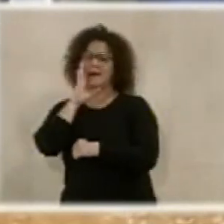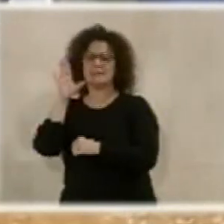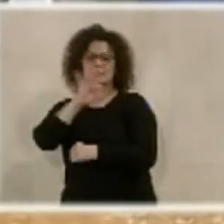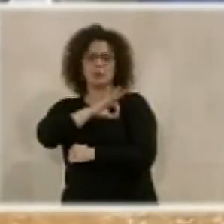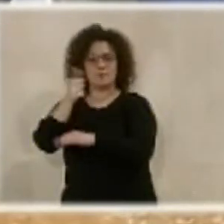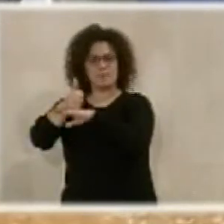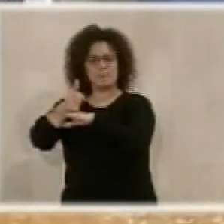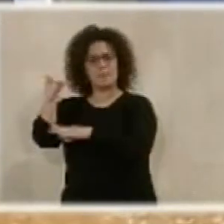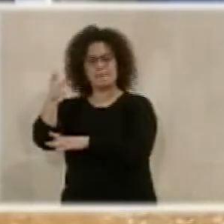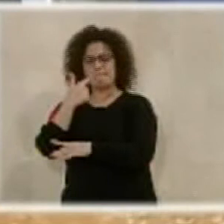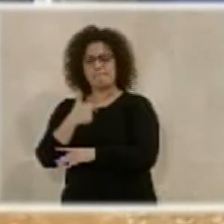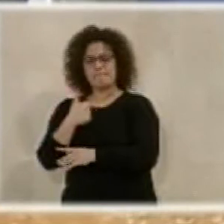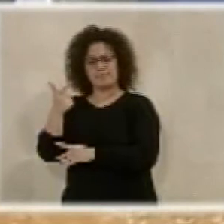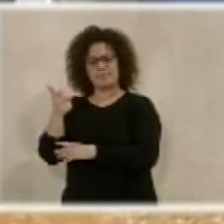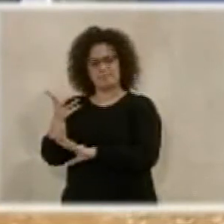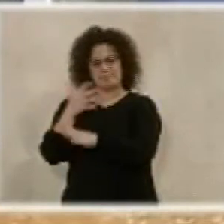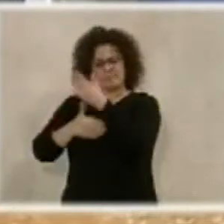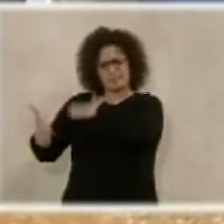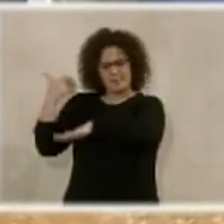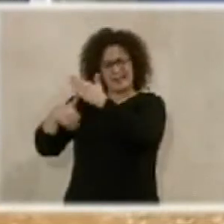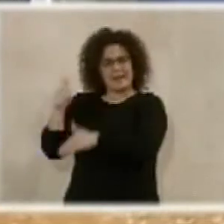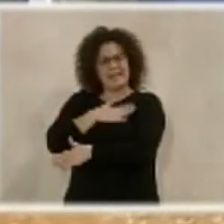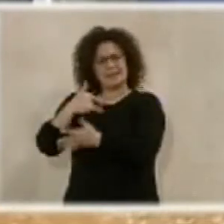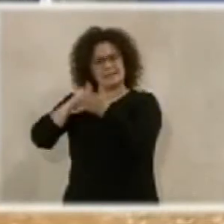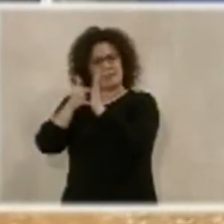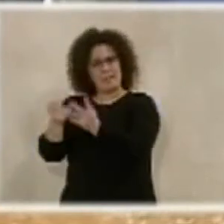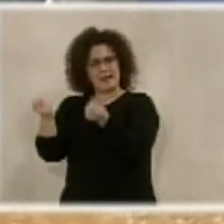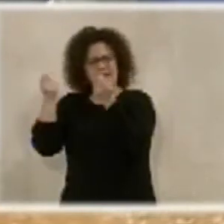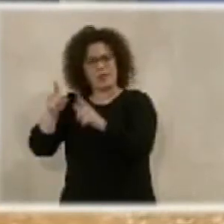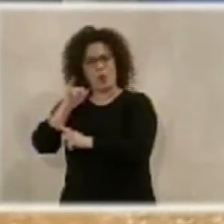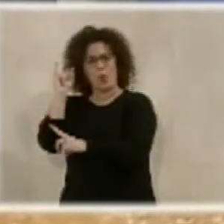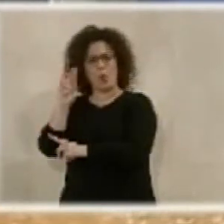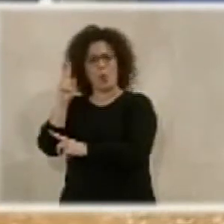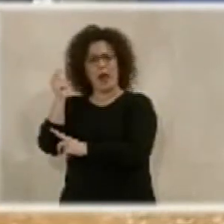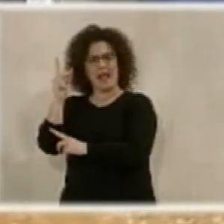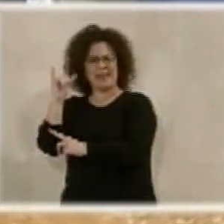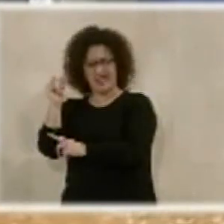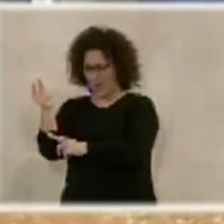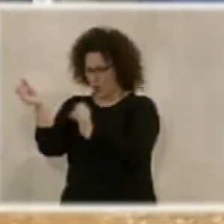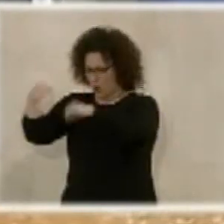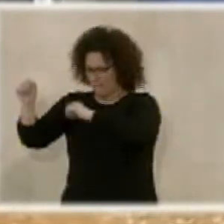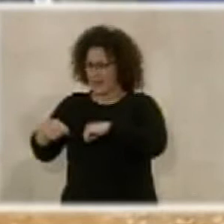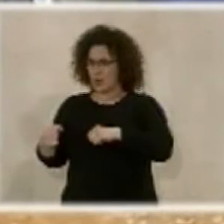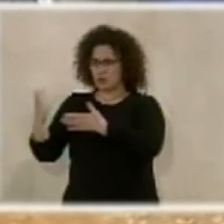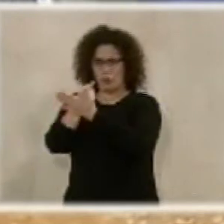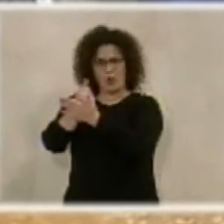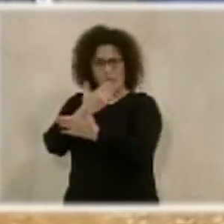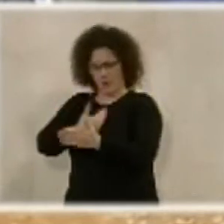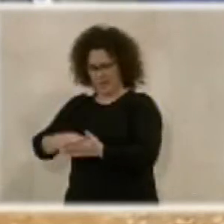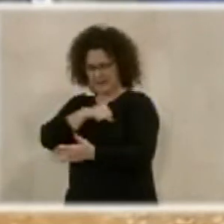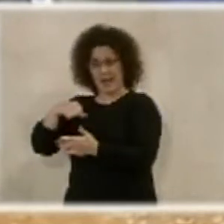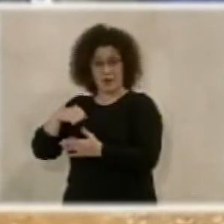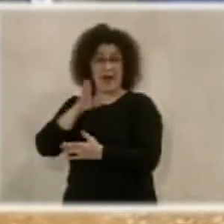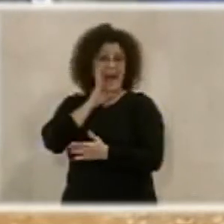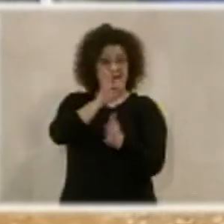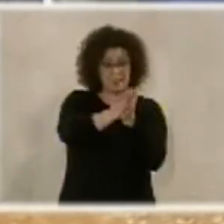Burgo, ustedes se retrotraen a que hagamos un sistema parecido al de la Juáida, que hagamos un convenio con los propietarios de los caminos. Como ha dicho el señor